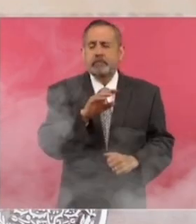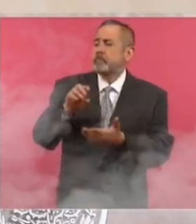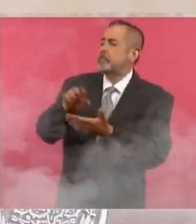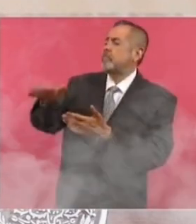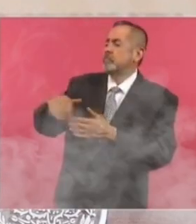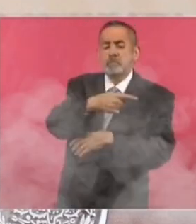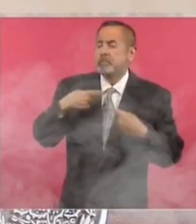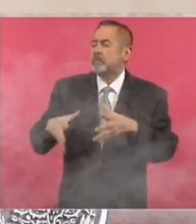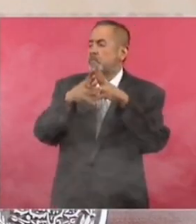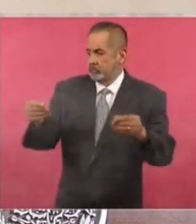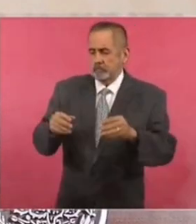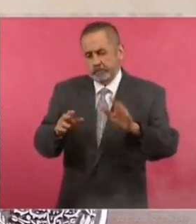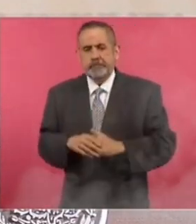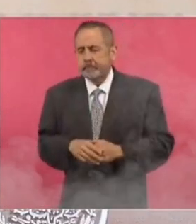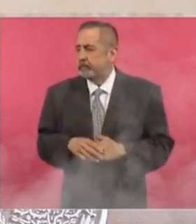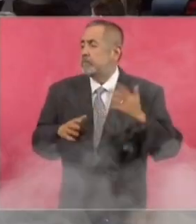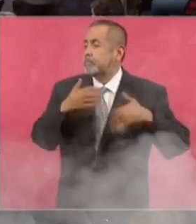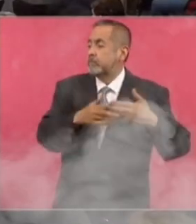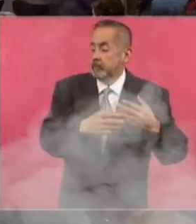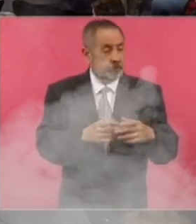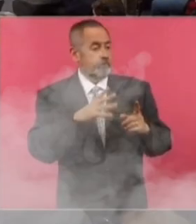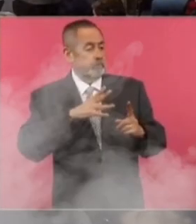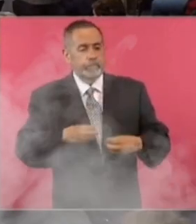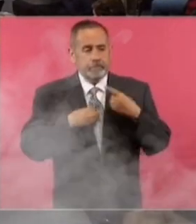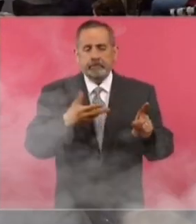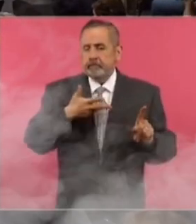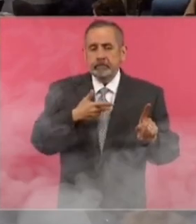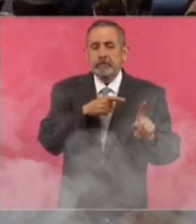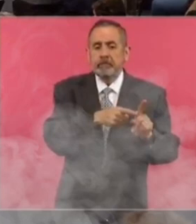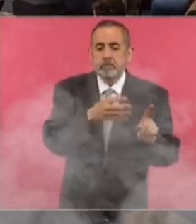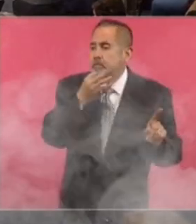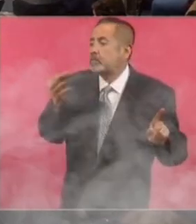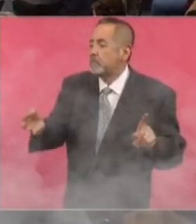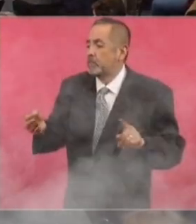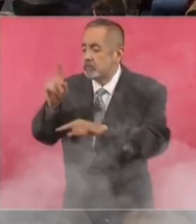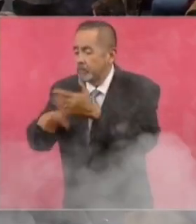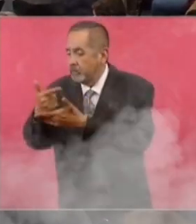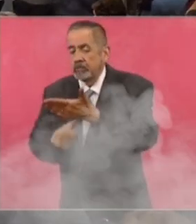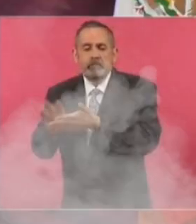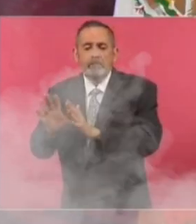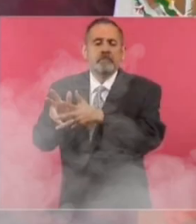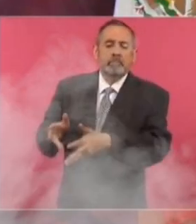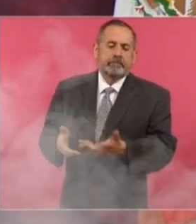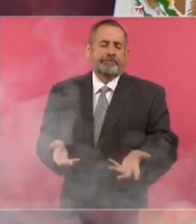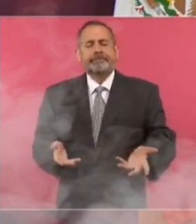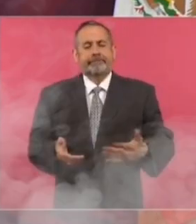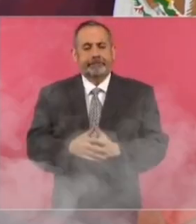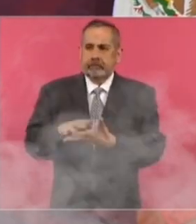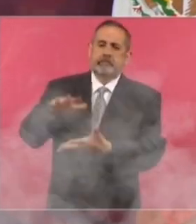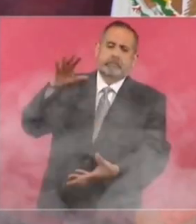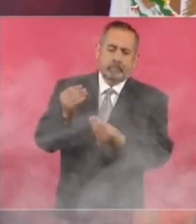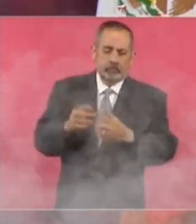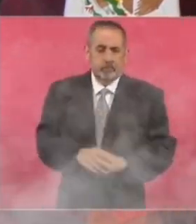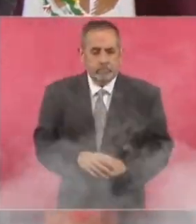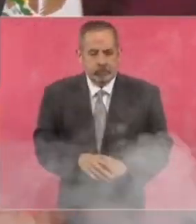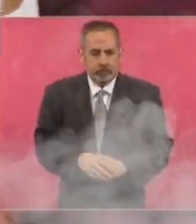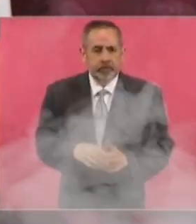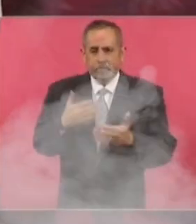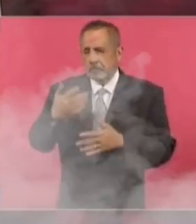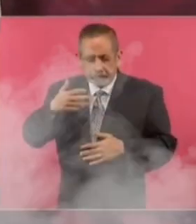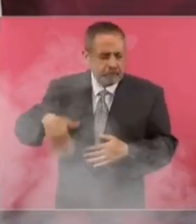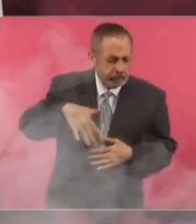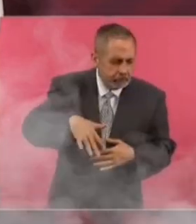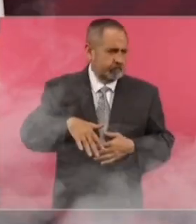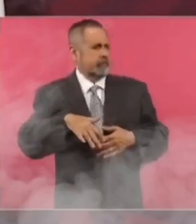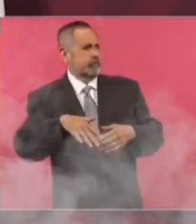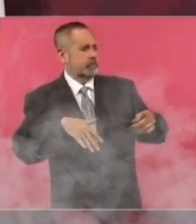un desaparecido, luego aparecía y se mantenía en el censo. Y ahora, pues estamos en la búsqueda y